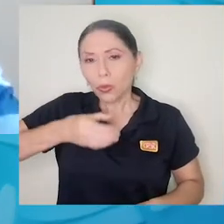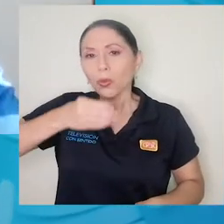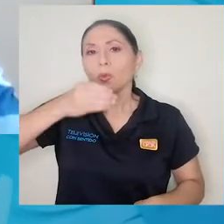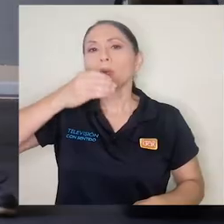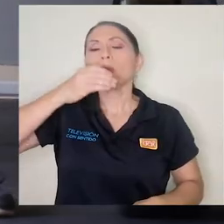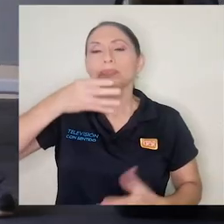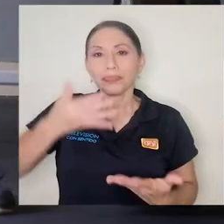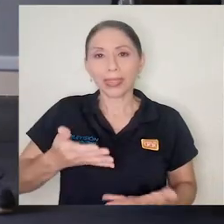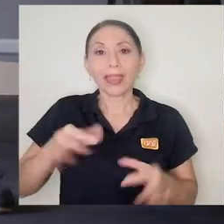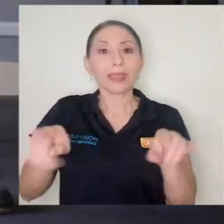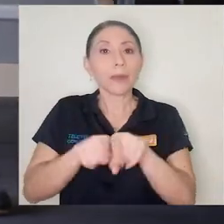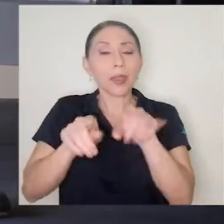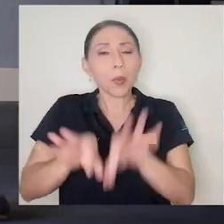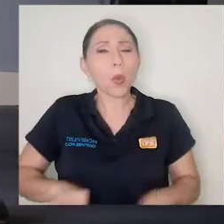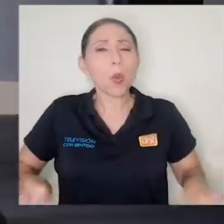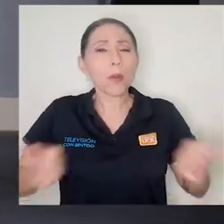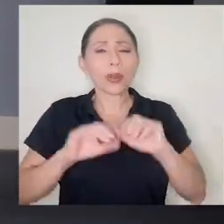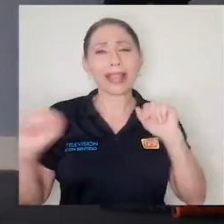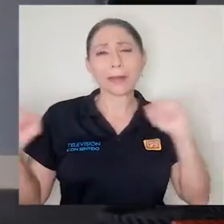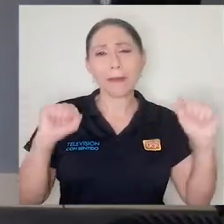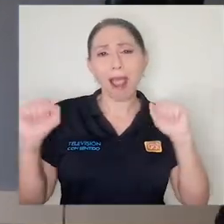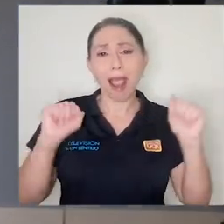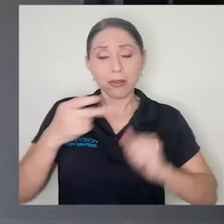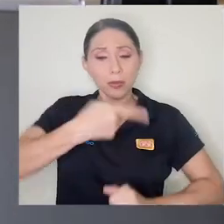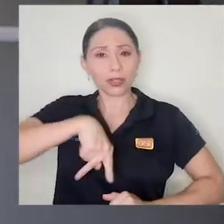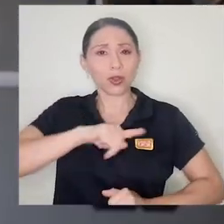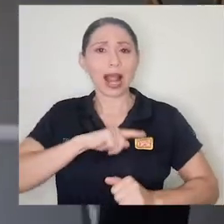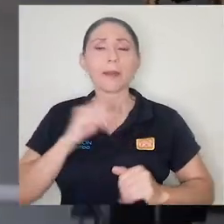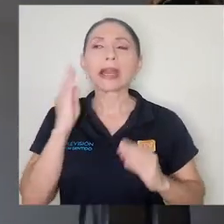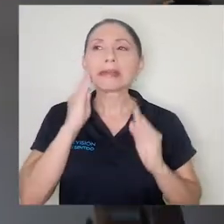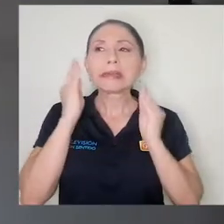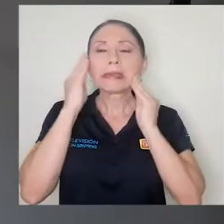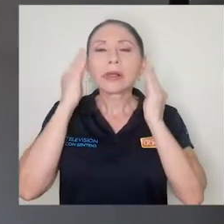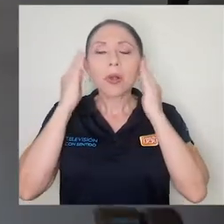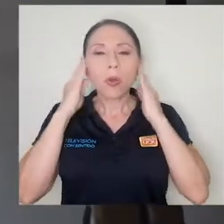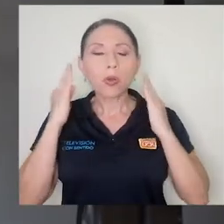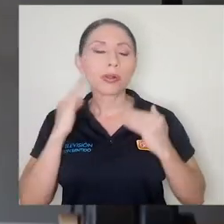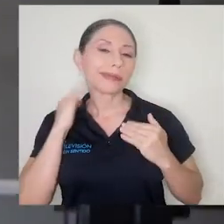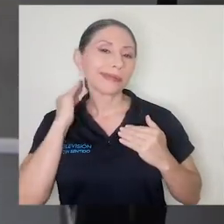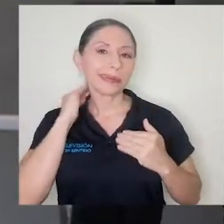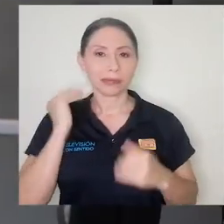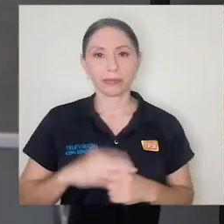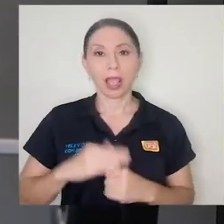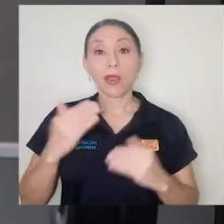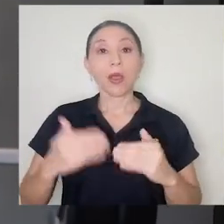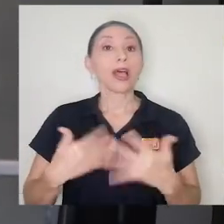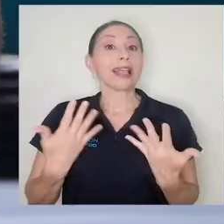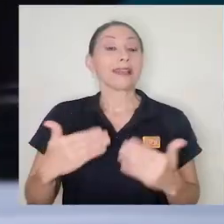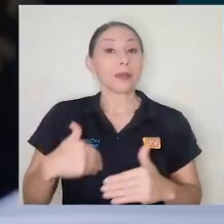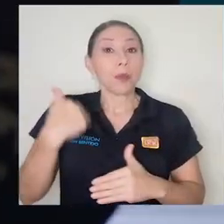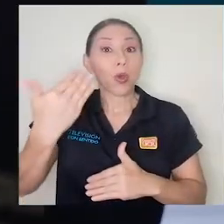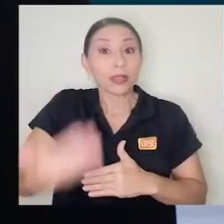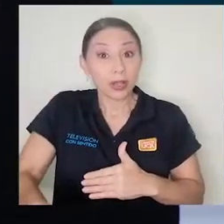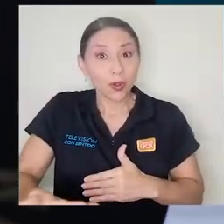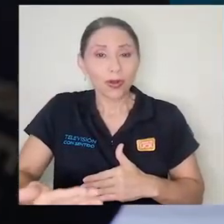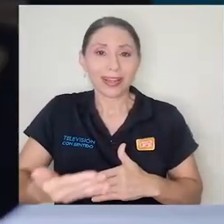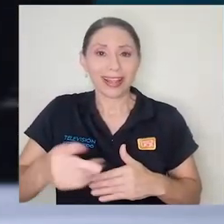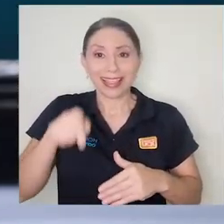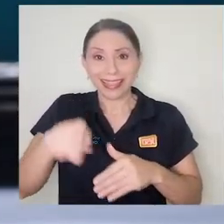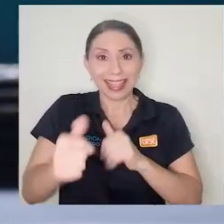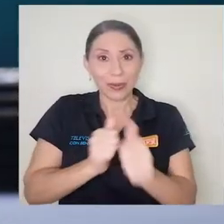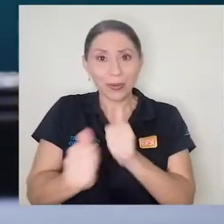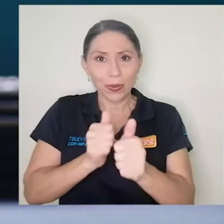personal, para poder limpiar lo que es el sudor. En la fase posterior a las prácticas deportivas se recomienda